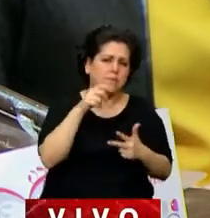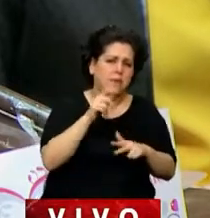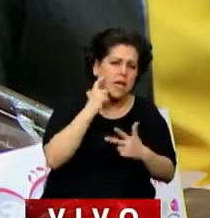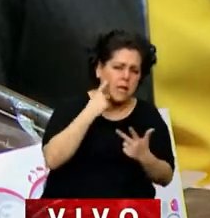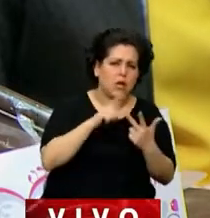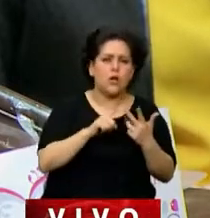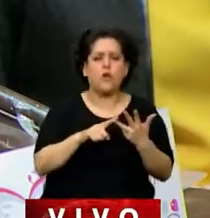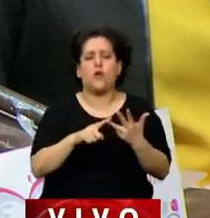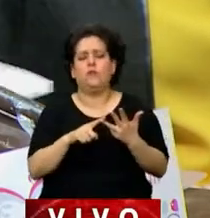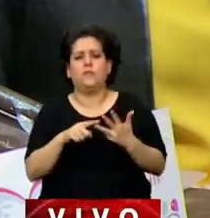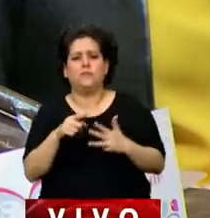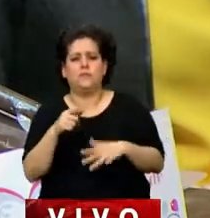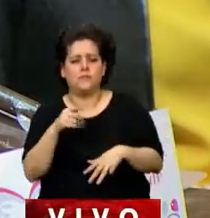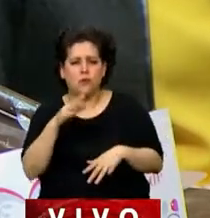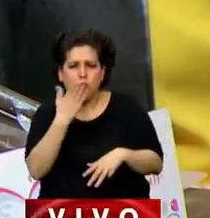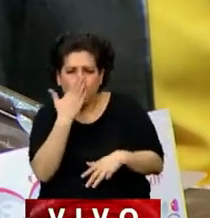y Córdoba,